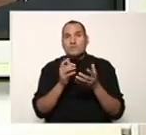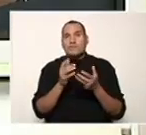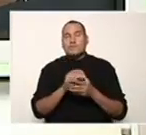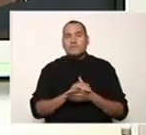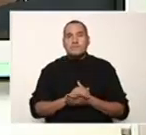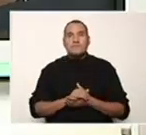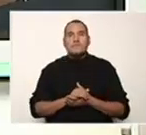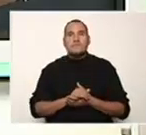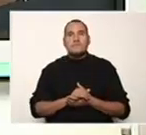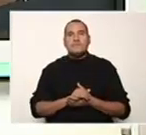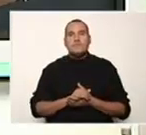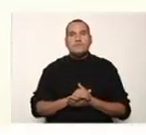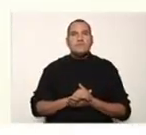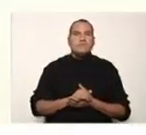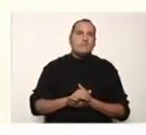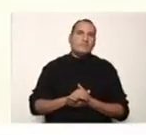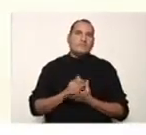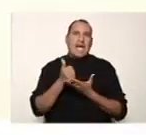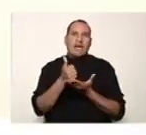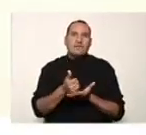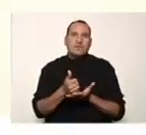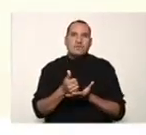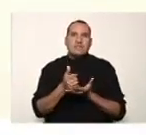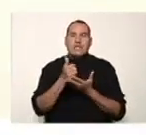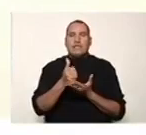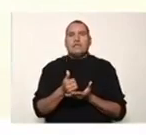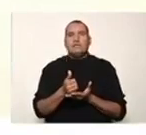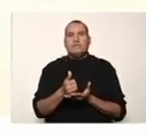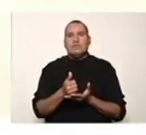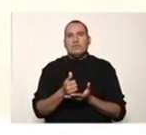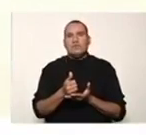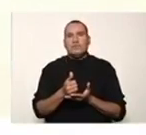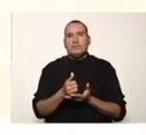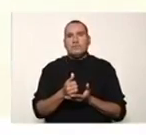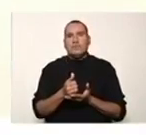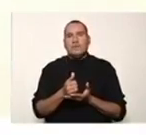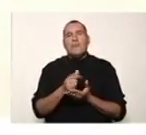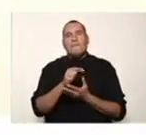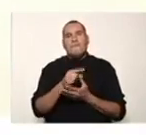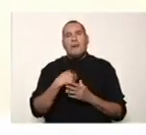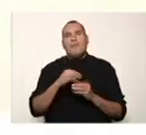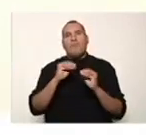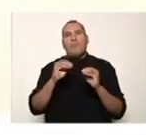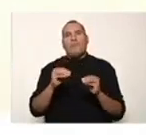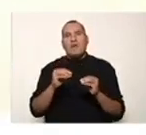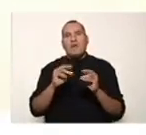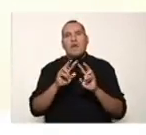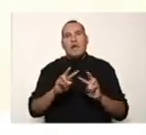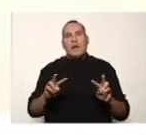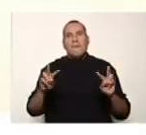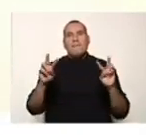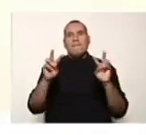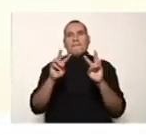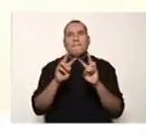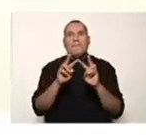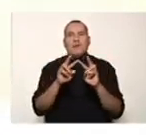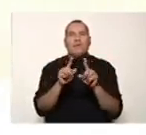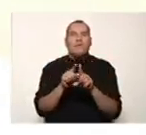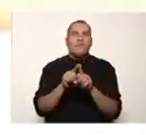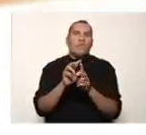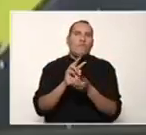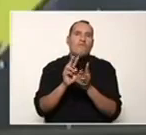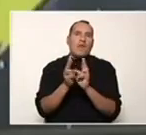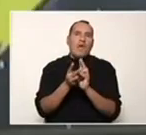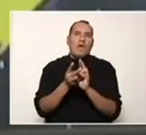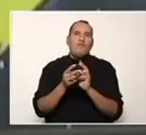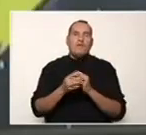Le decimos comodín porque ella va a ser utilizada para asignarle el valor que se requiera al momento de resolver una